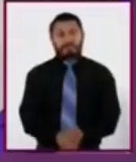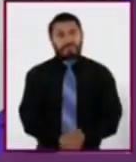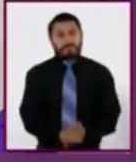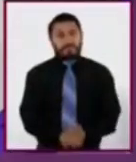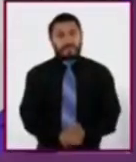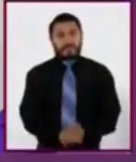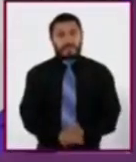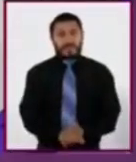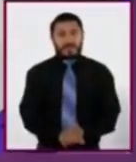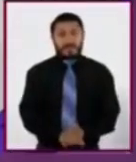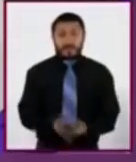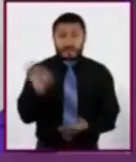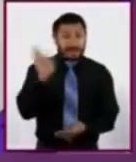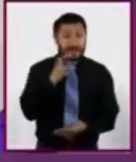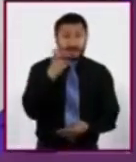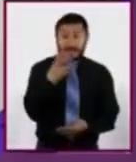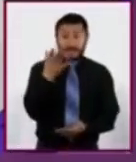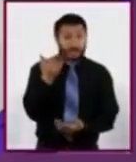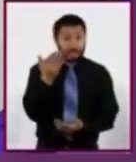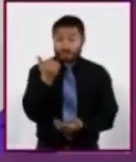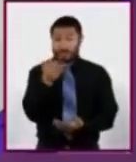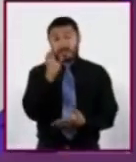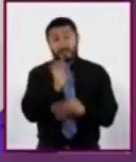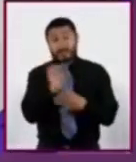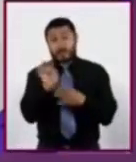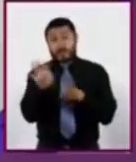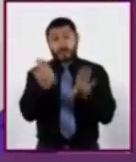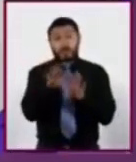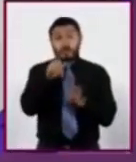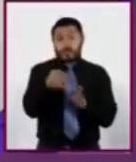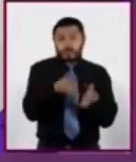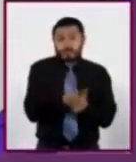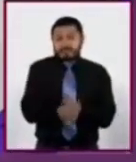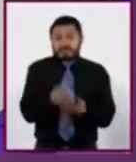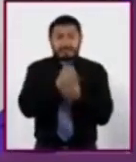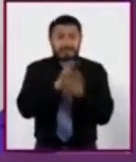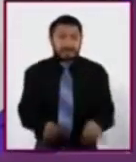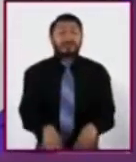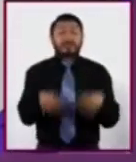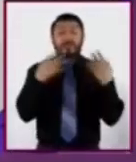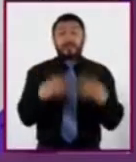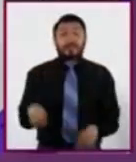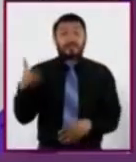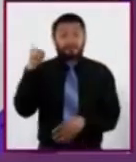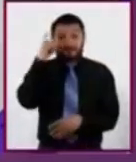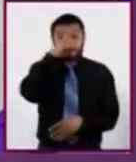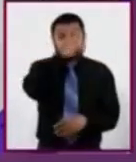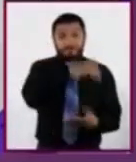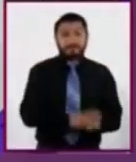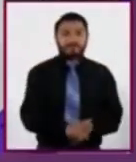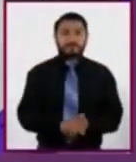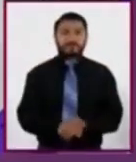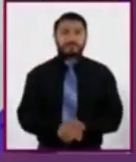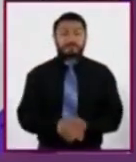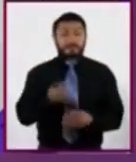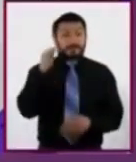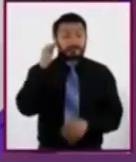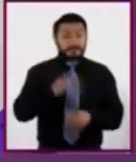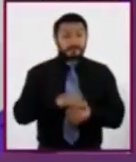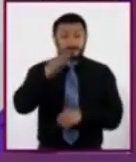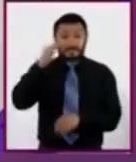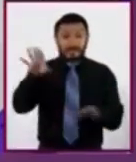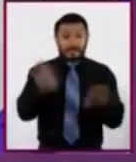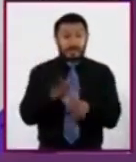contar con este servicio limita la toma de decisiones informadas y responsables, lo que aumenta las